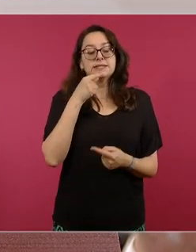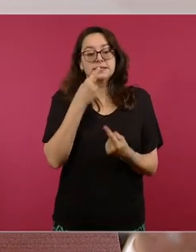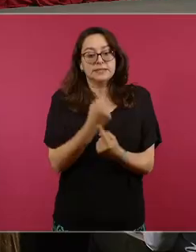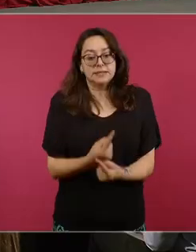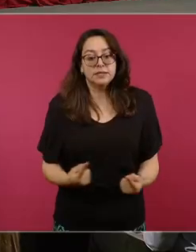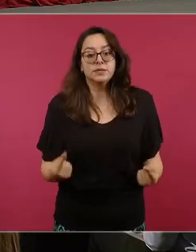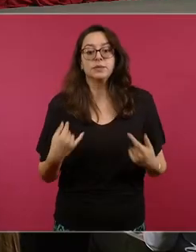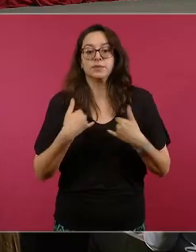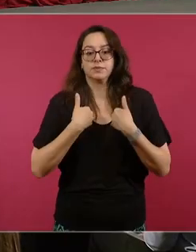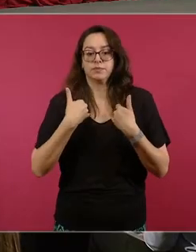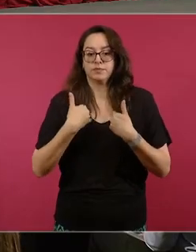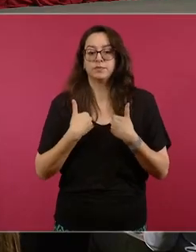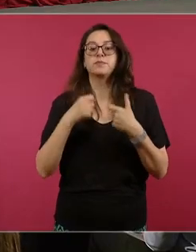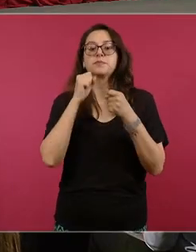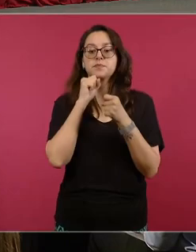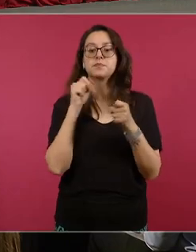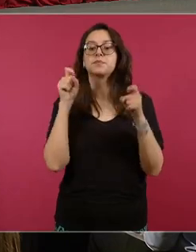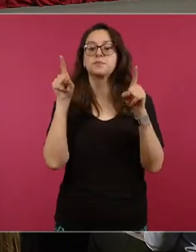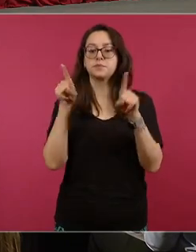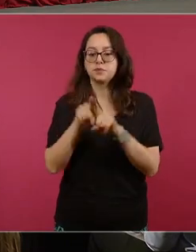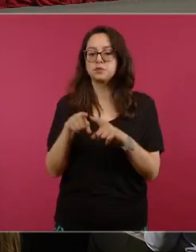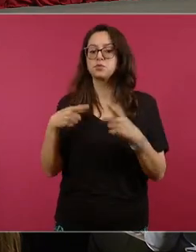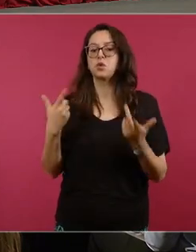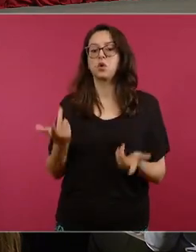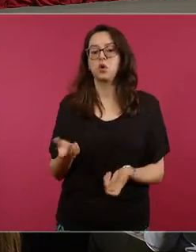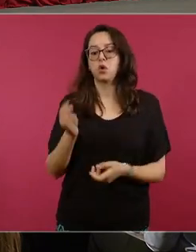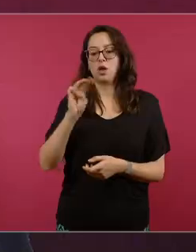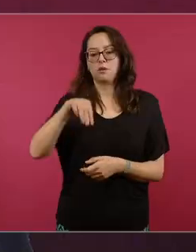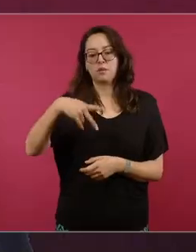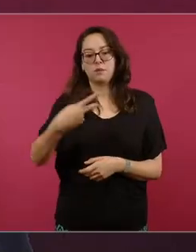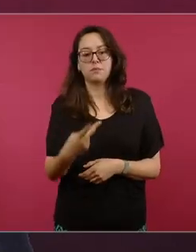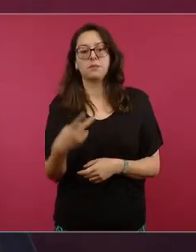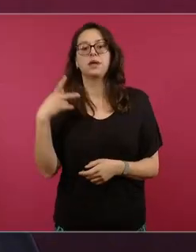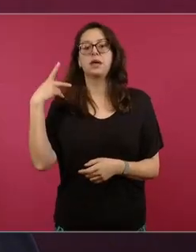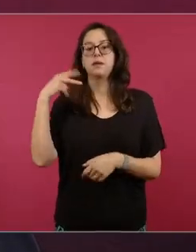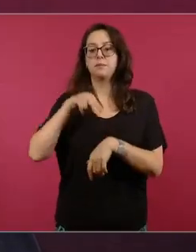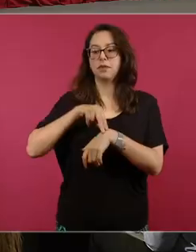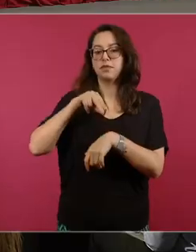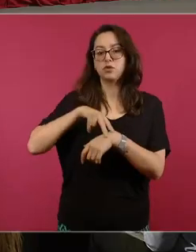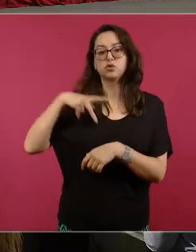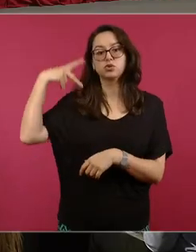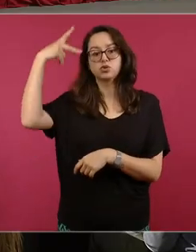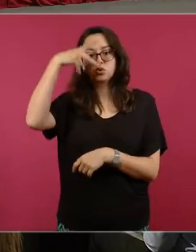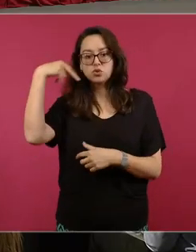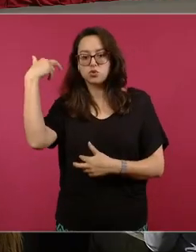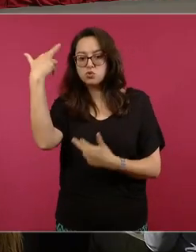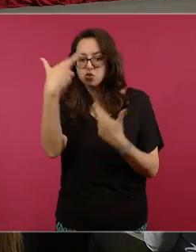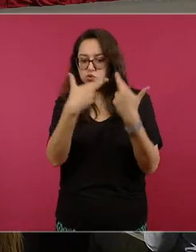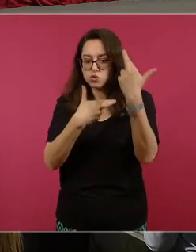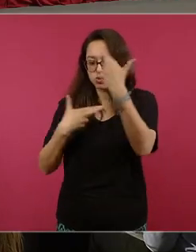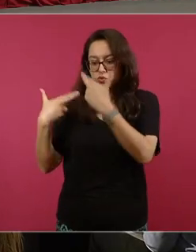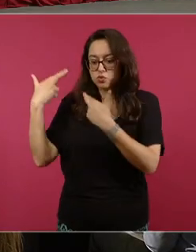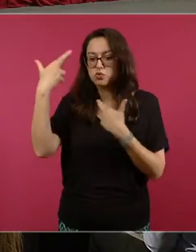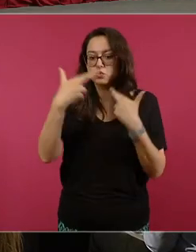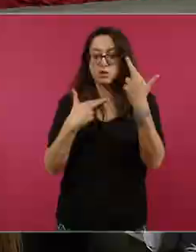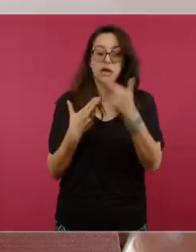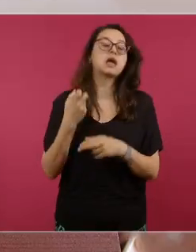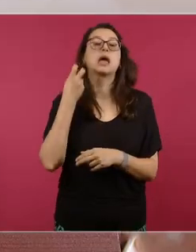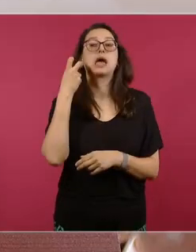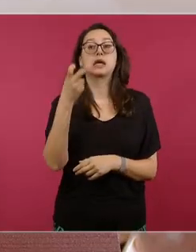hay una evaluación ministerial médica y psicológica esta metodología de búsqueda